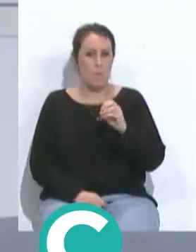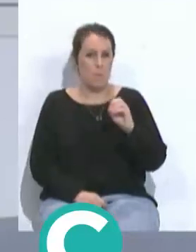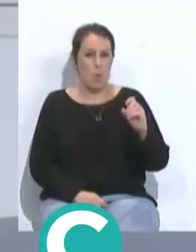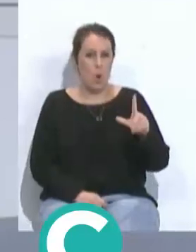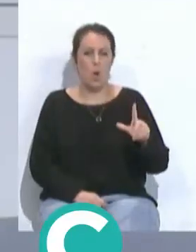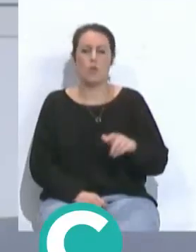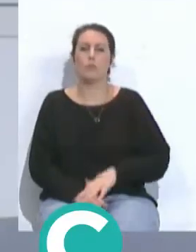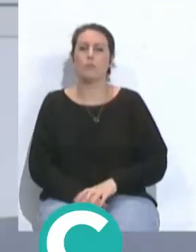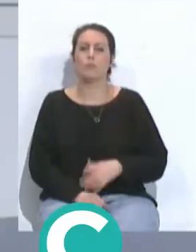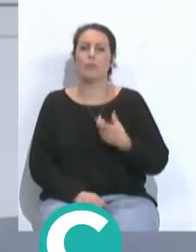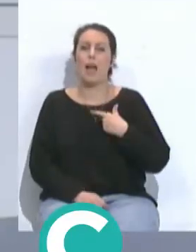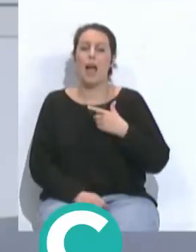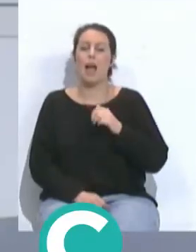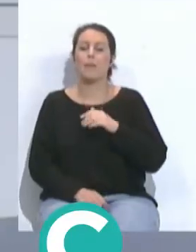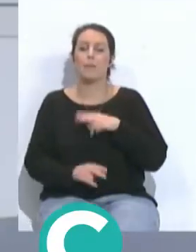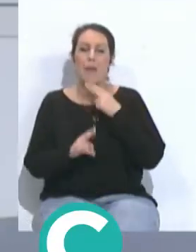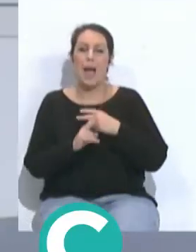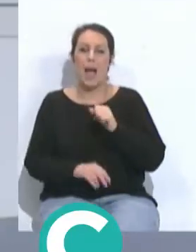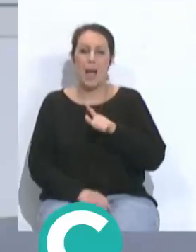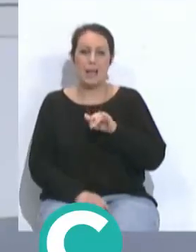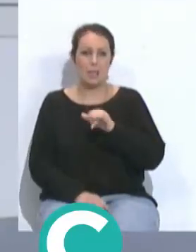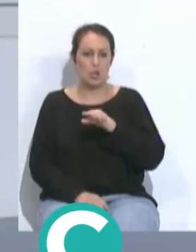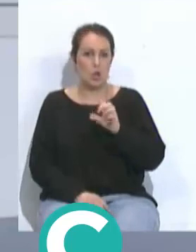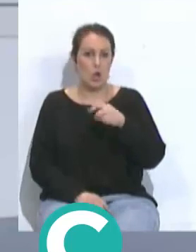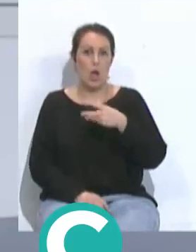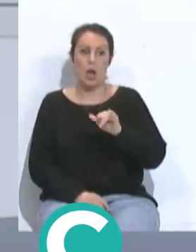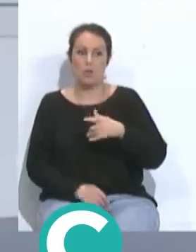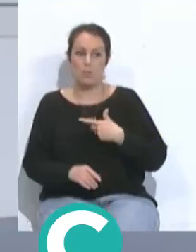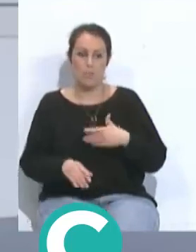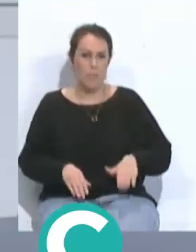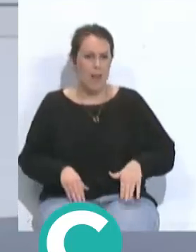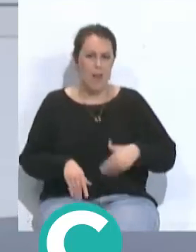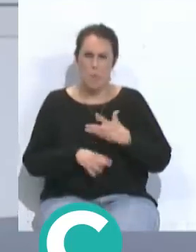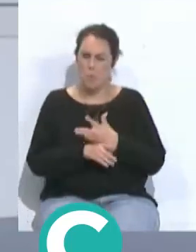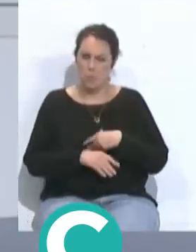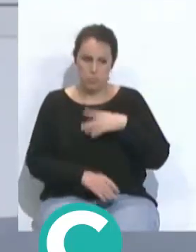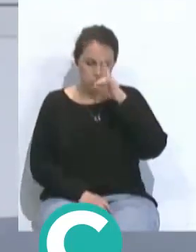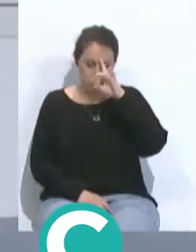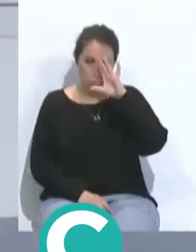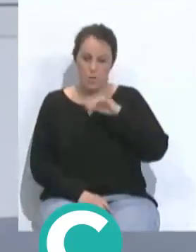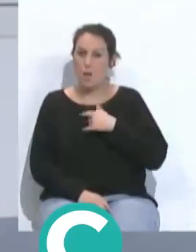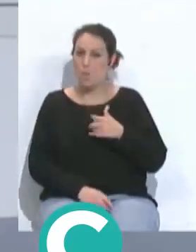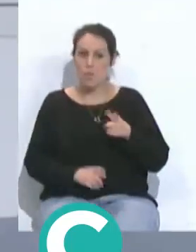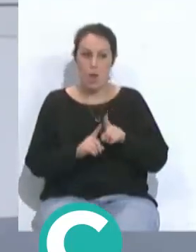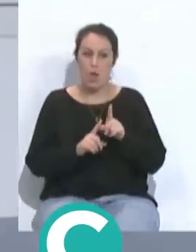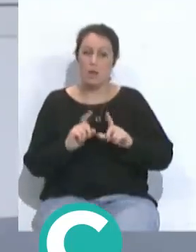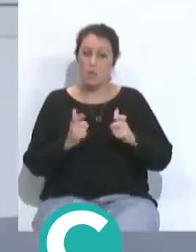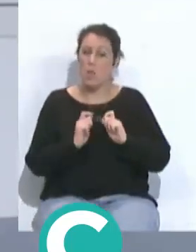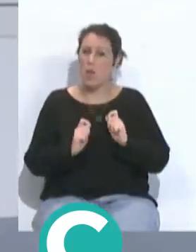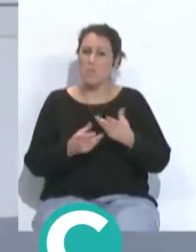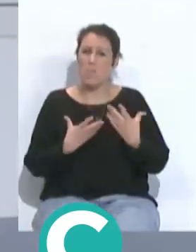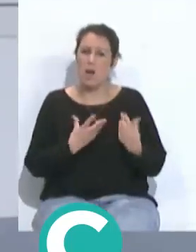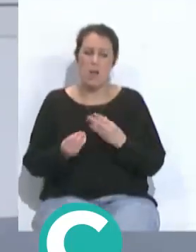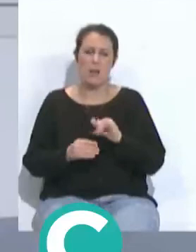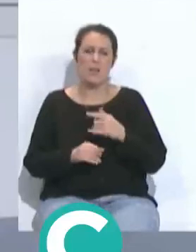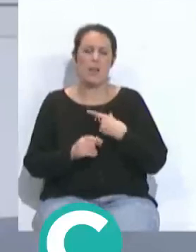Aloisi ¿no es? Alisson Alisson que tiene un juego de pierna espectacular y eso le da muchísimo a estos equipos que tienen